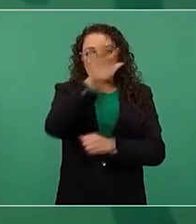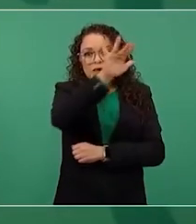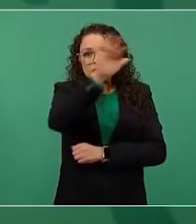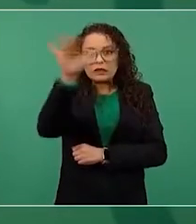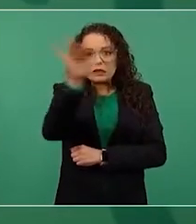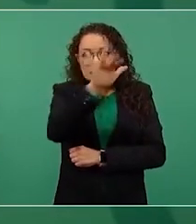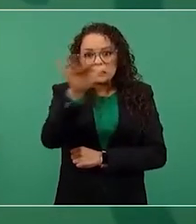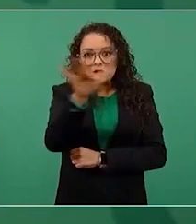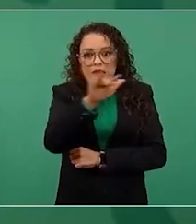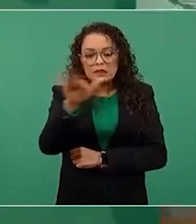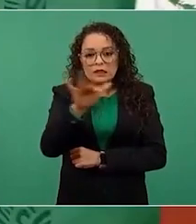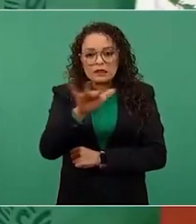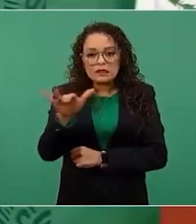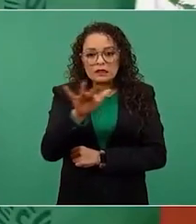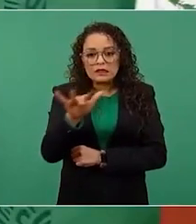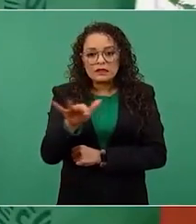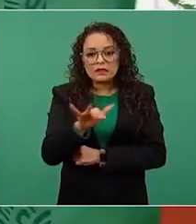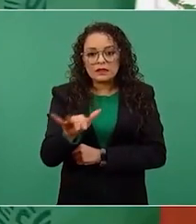ahí